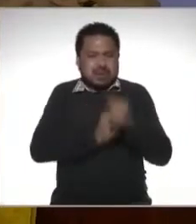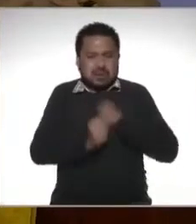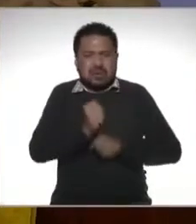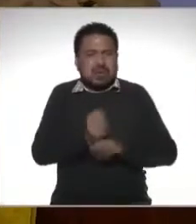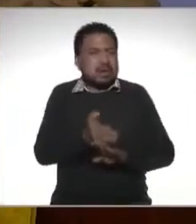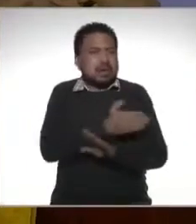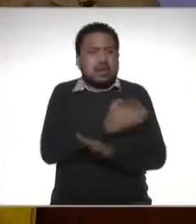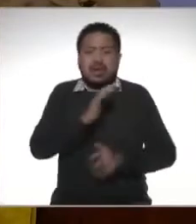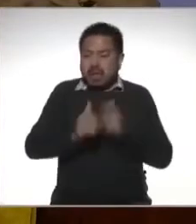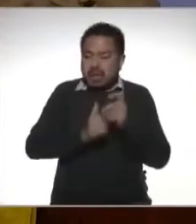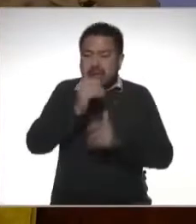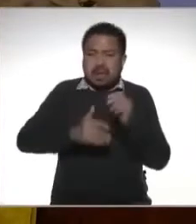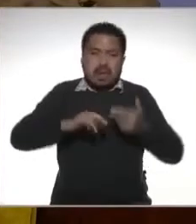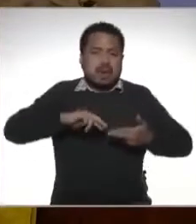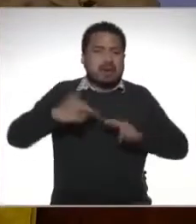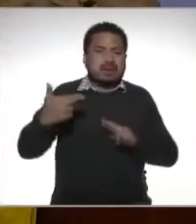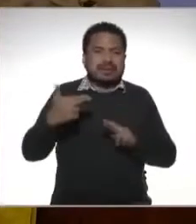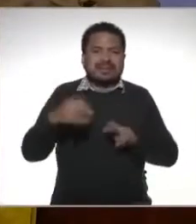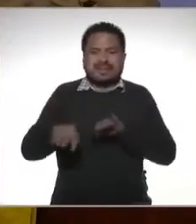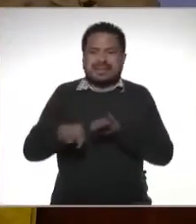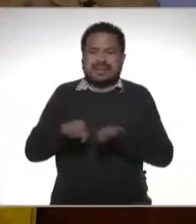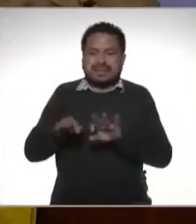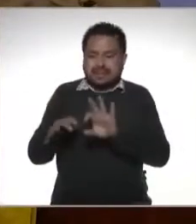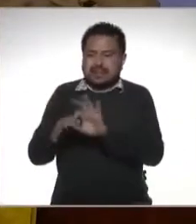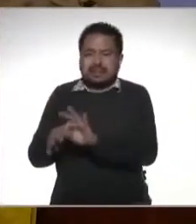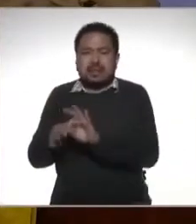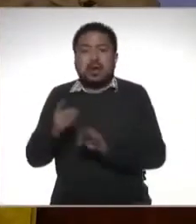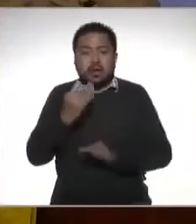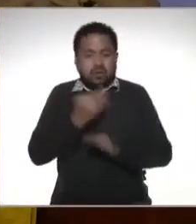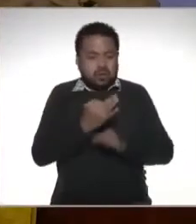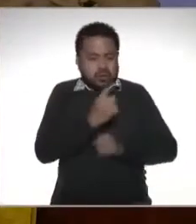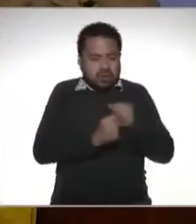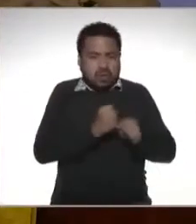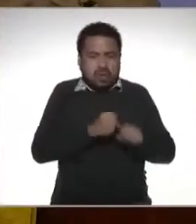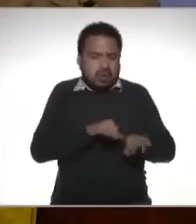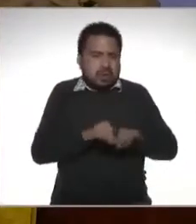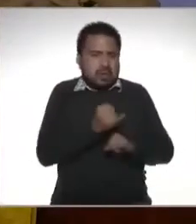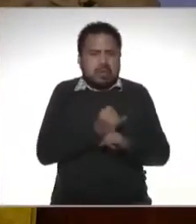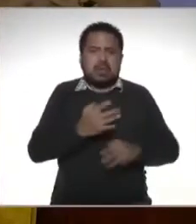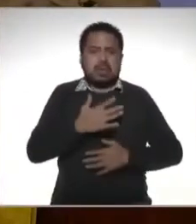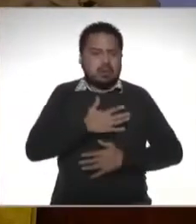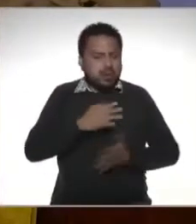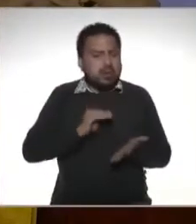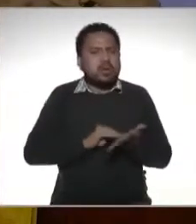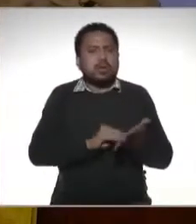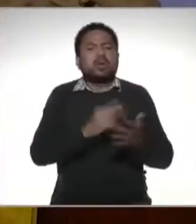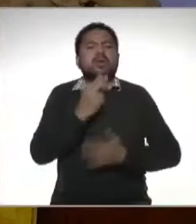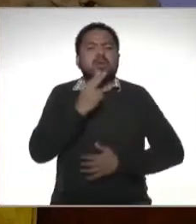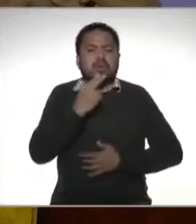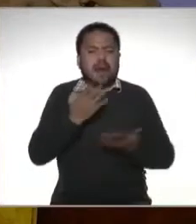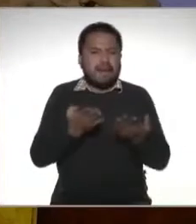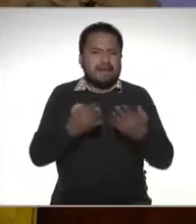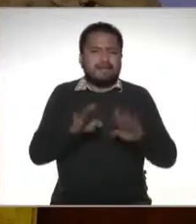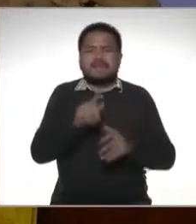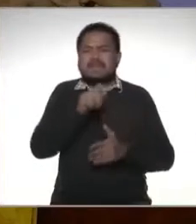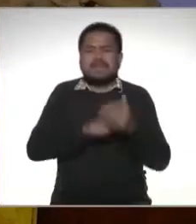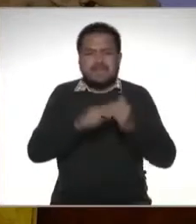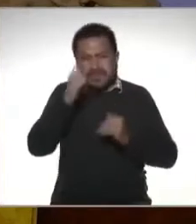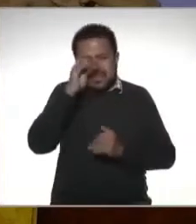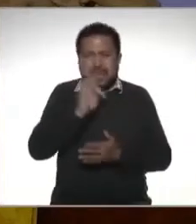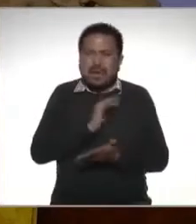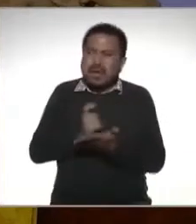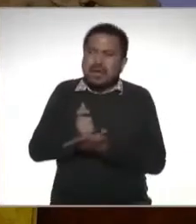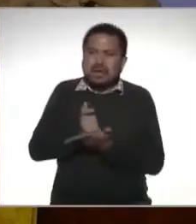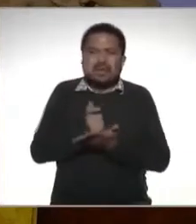terminé mi relación laboral con esta empresa este año trabajo por mi cuenta sigo usando mi tarjeta bancaria principalmente para hacer